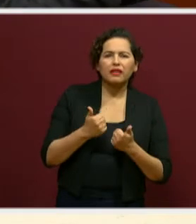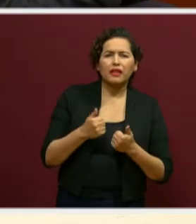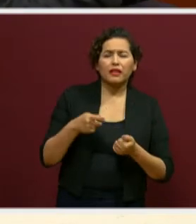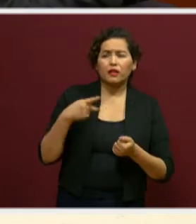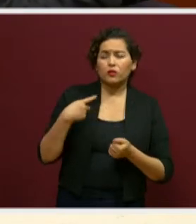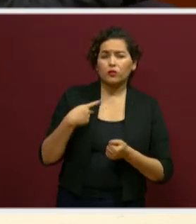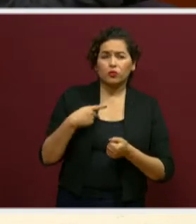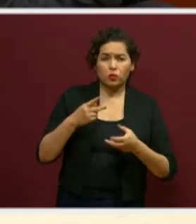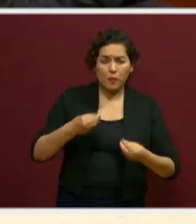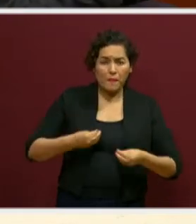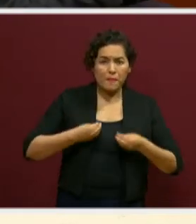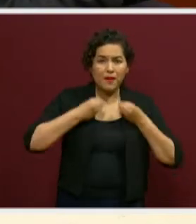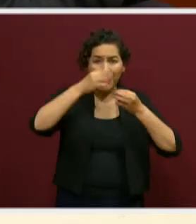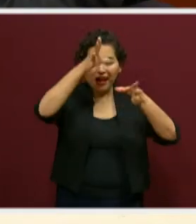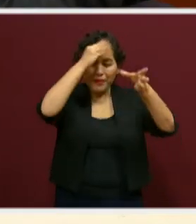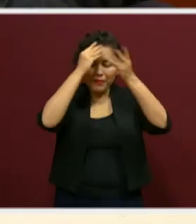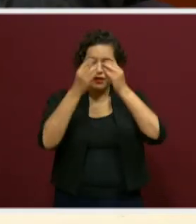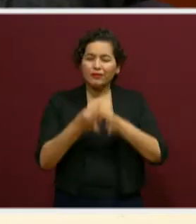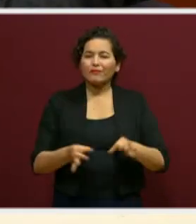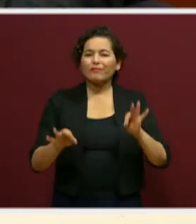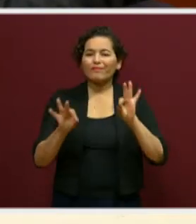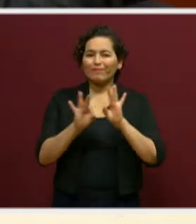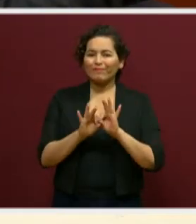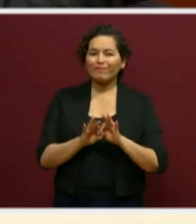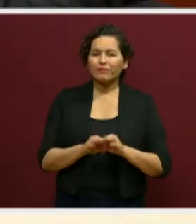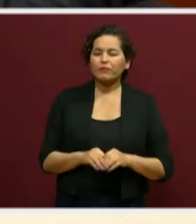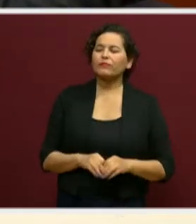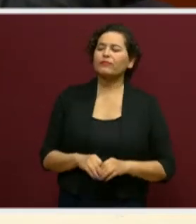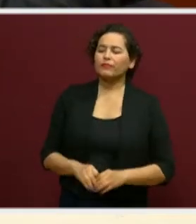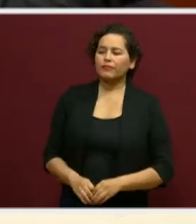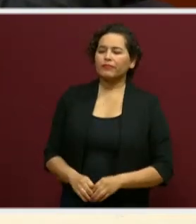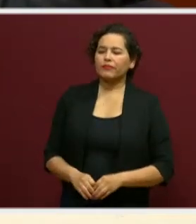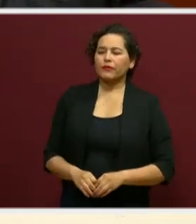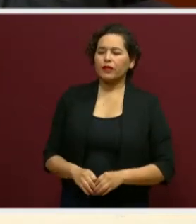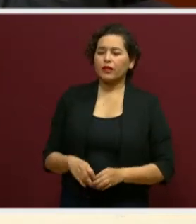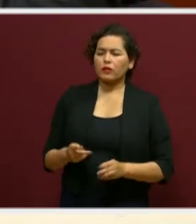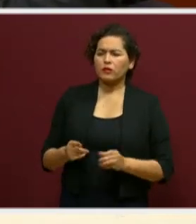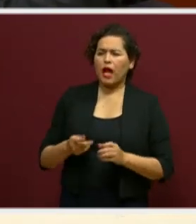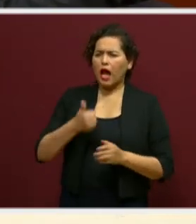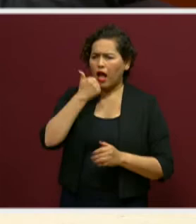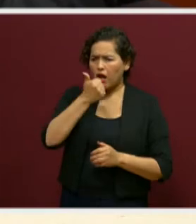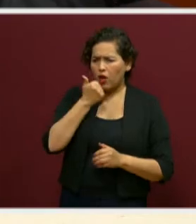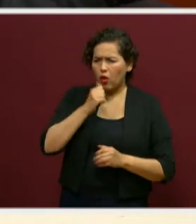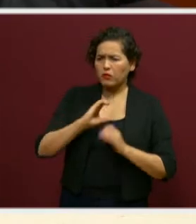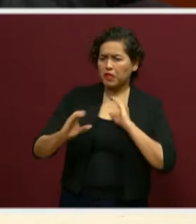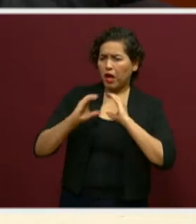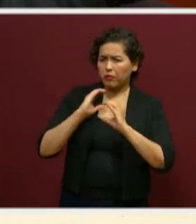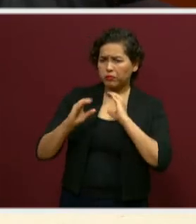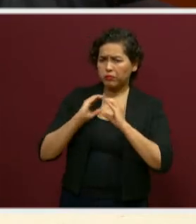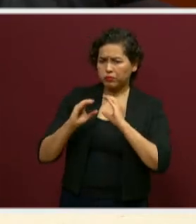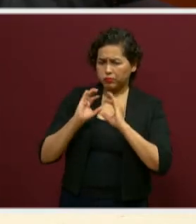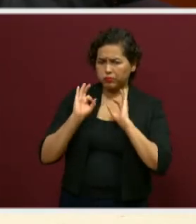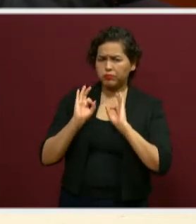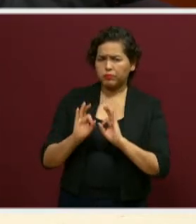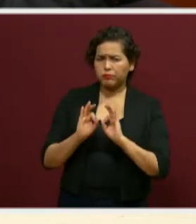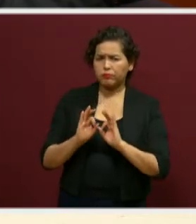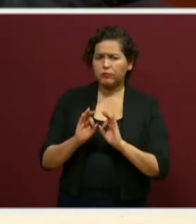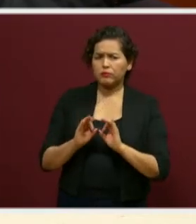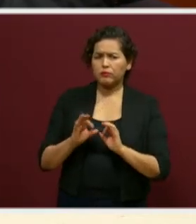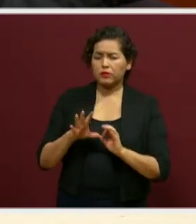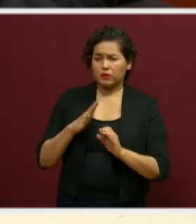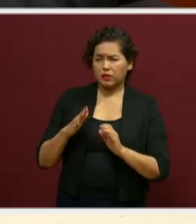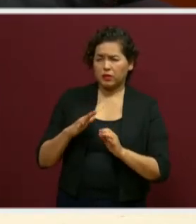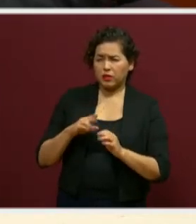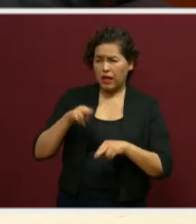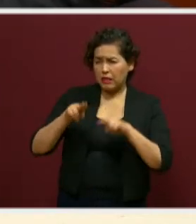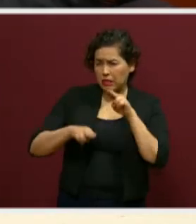Eso es un avance enorme. De los alumnos con los que tuvieron comunicación sostenida, ¿qué nivel de desempeño alcanzaron en